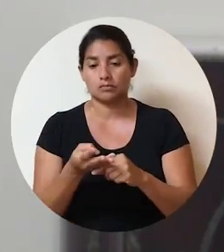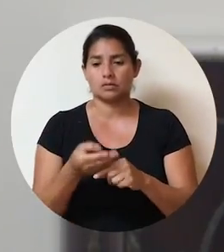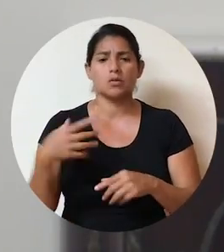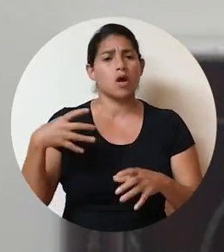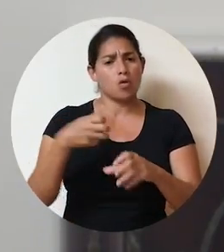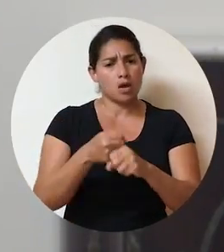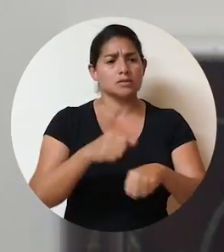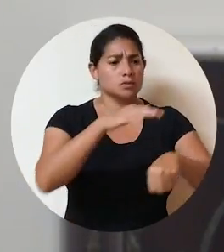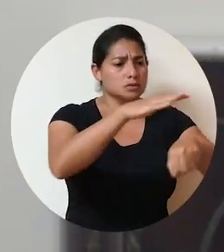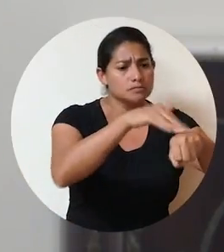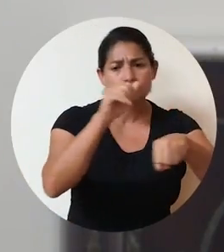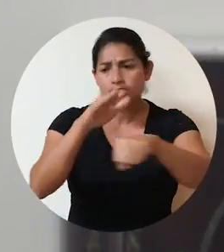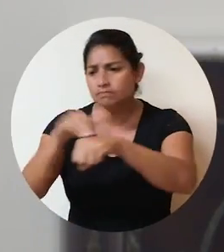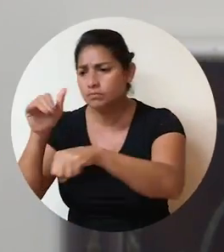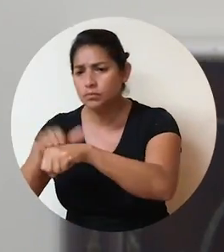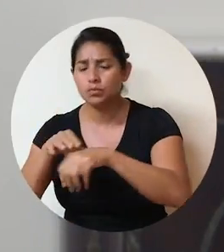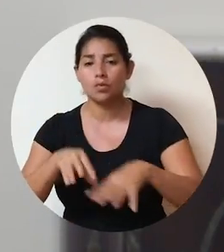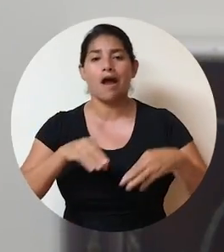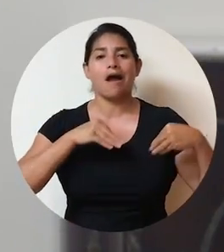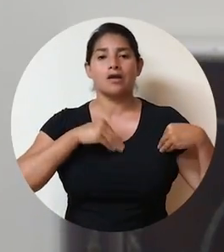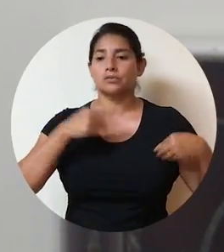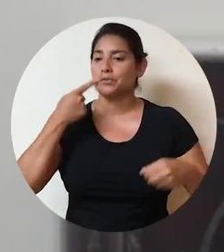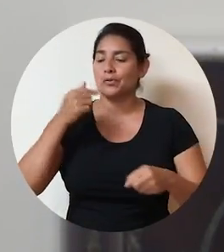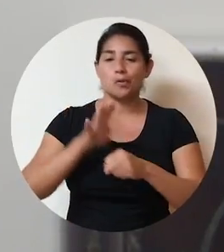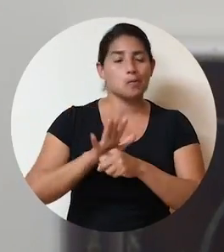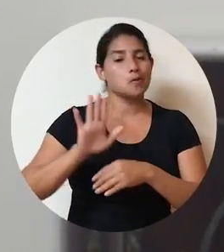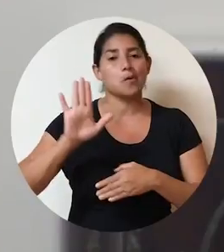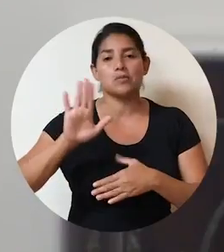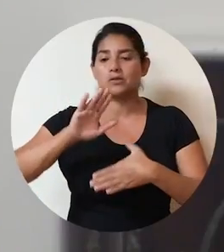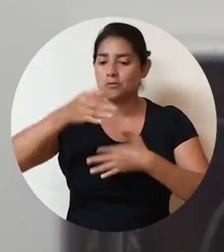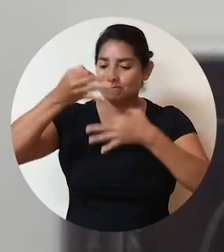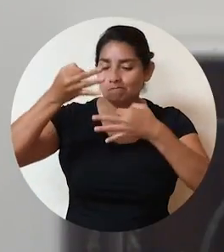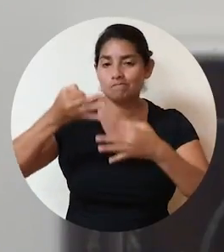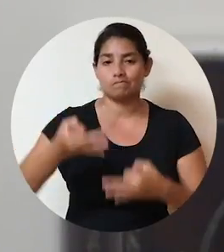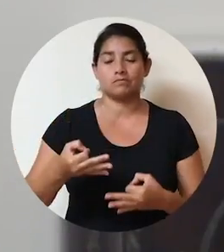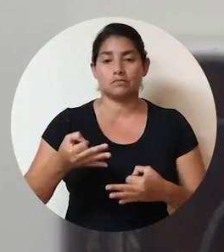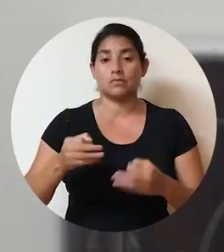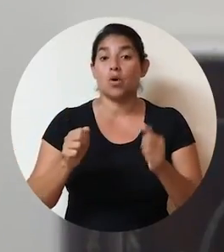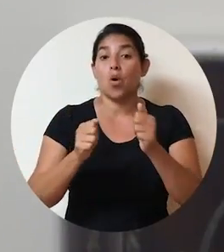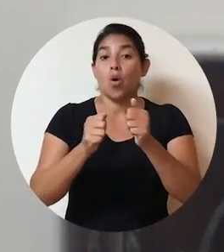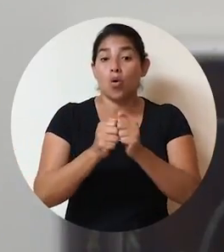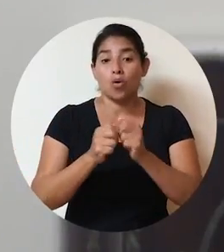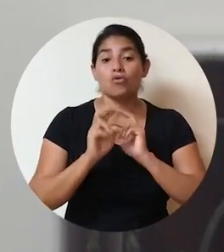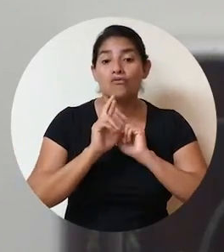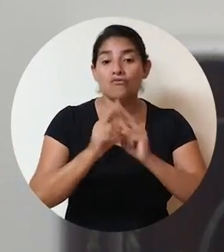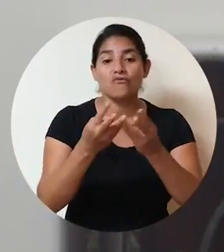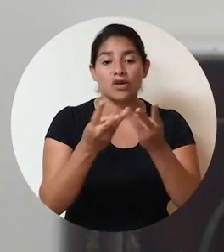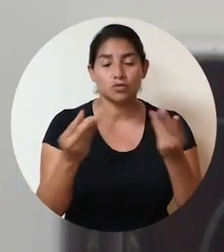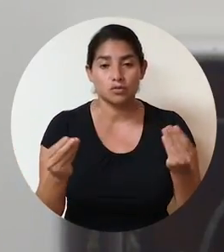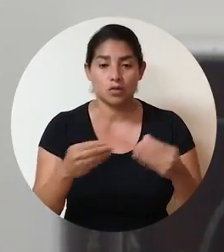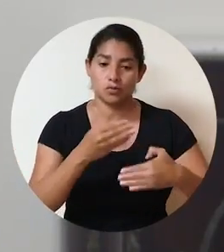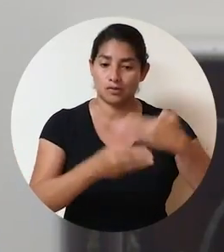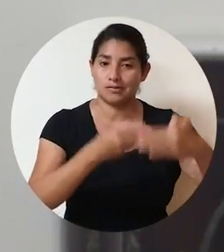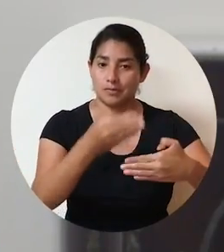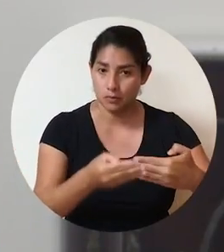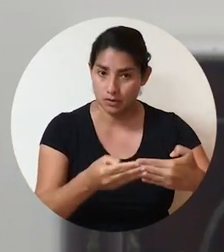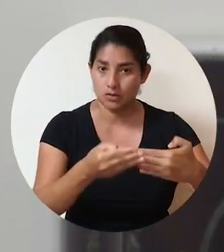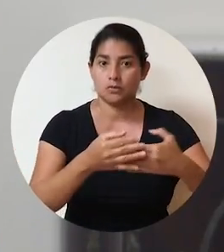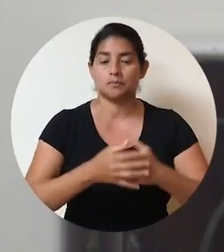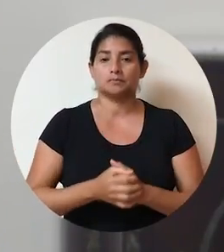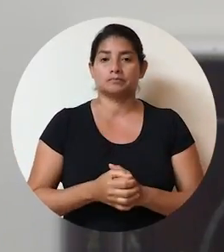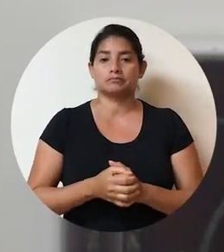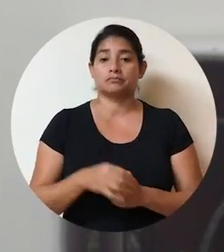Al hacer esta convocatoria, asumo el compromiso concreto con los resultados del proceso.